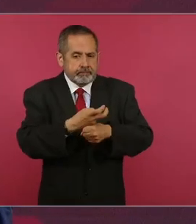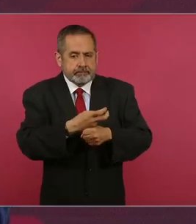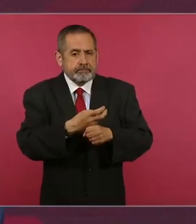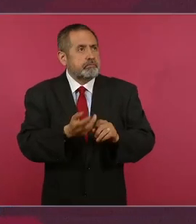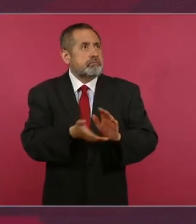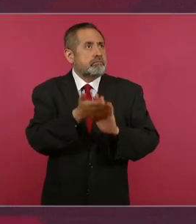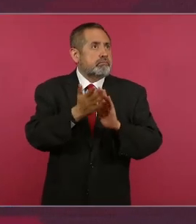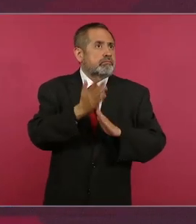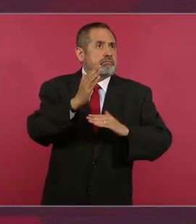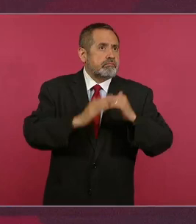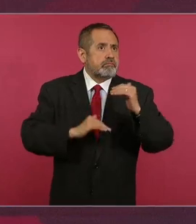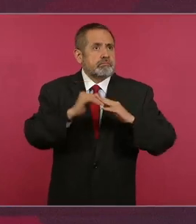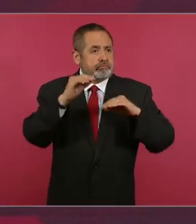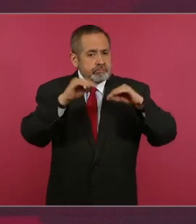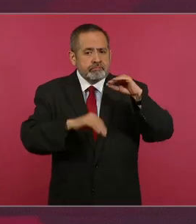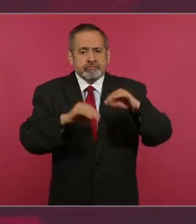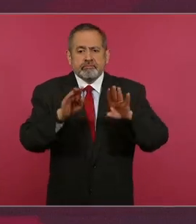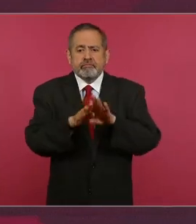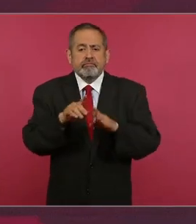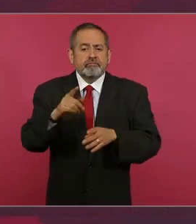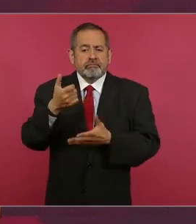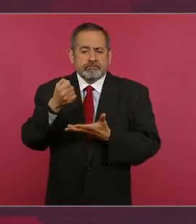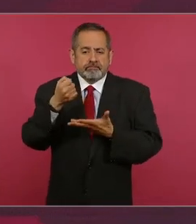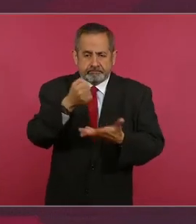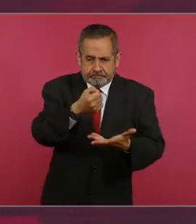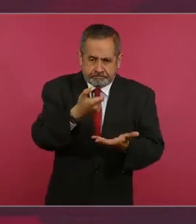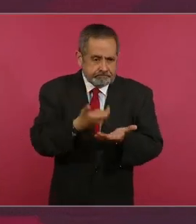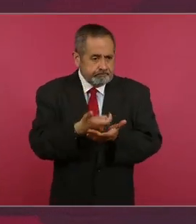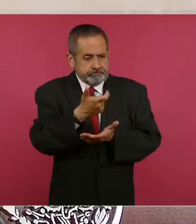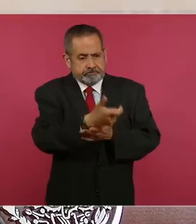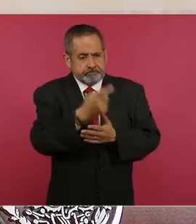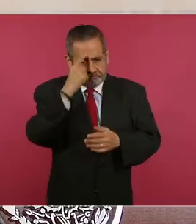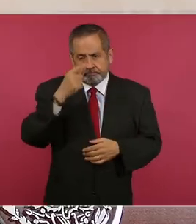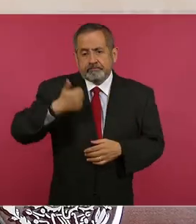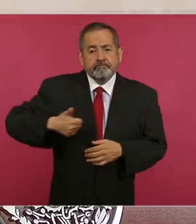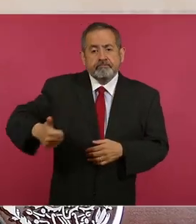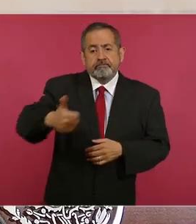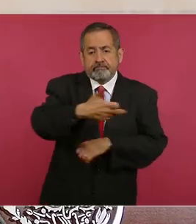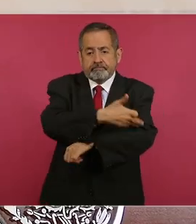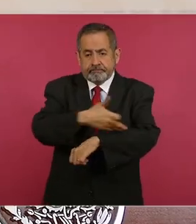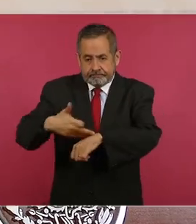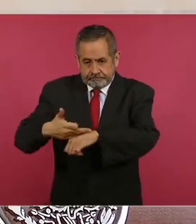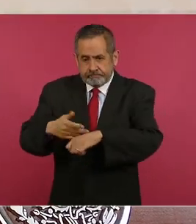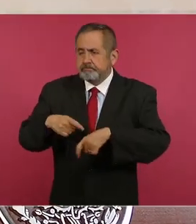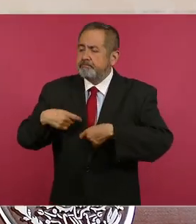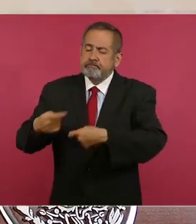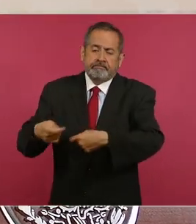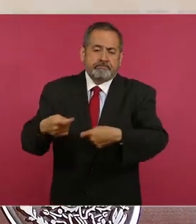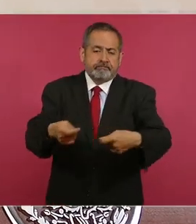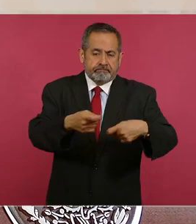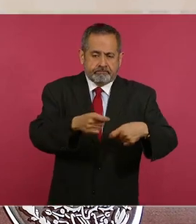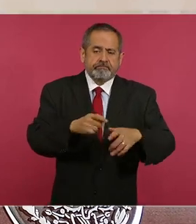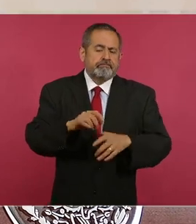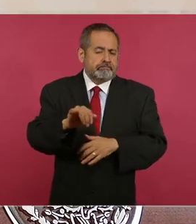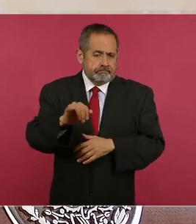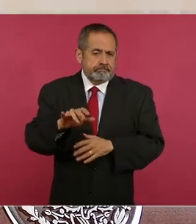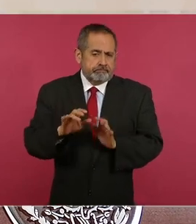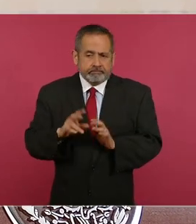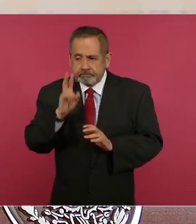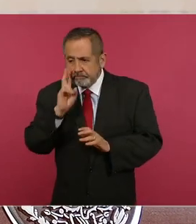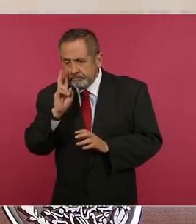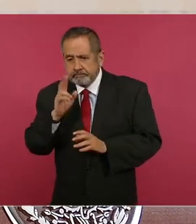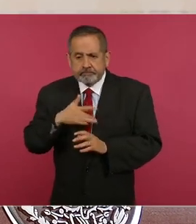en recursos para las familias, lo que se les va